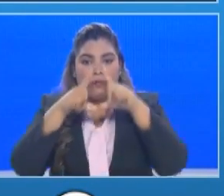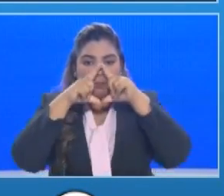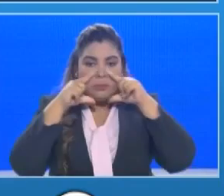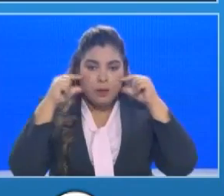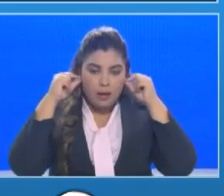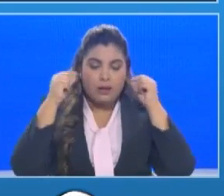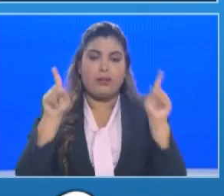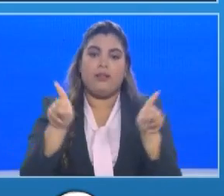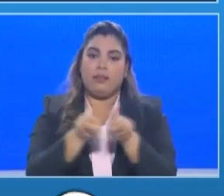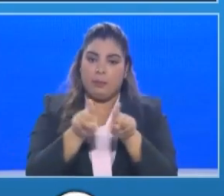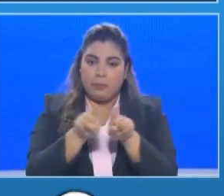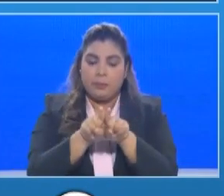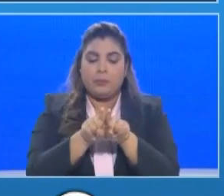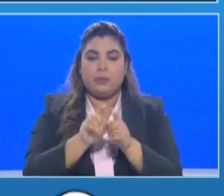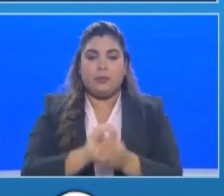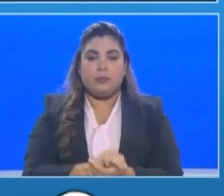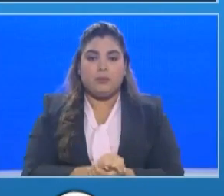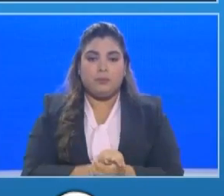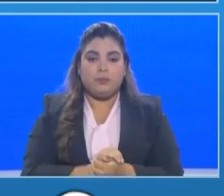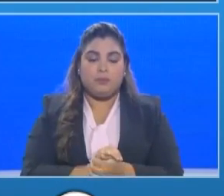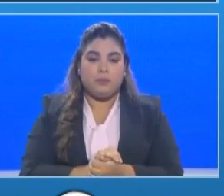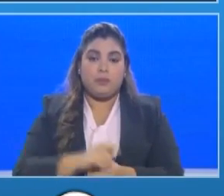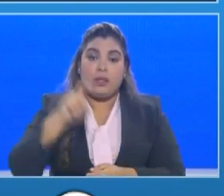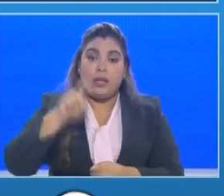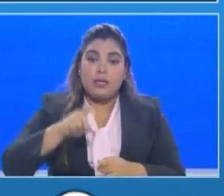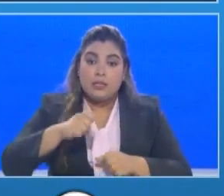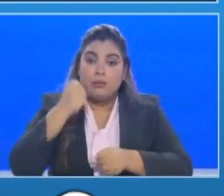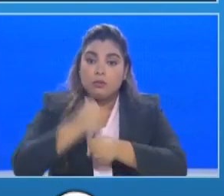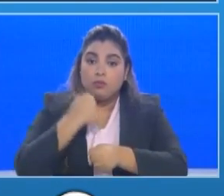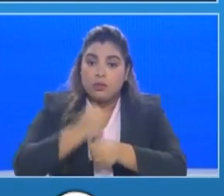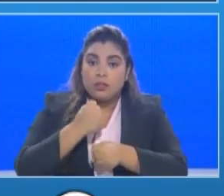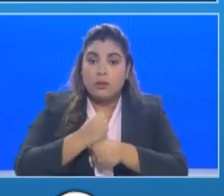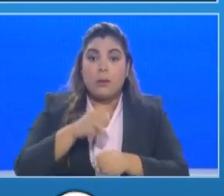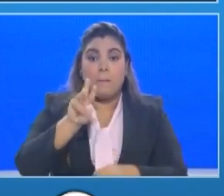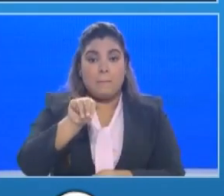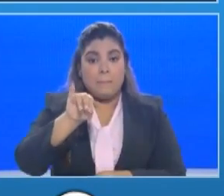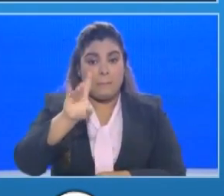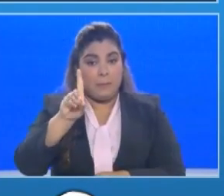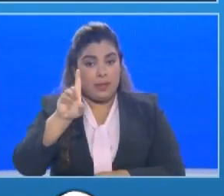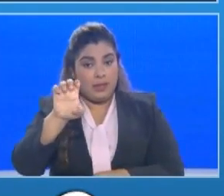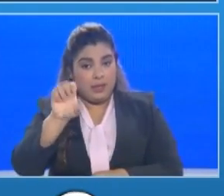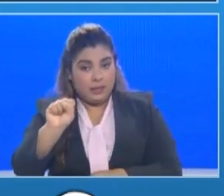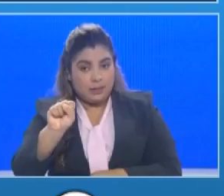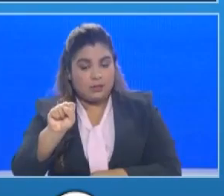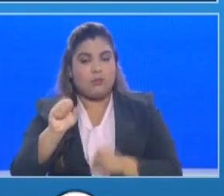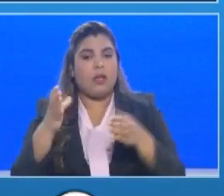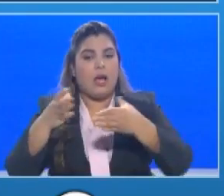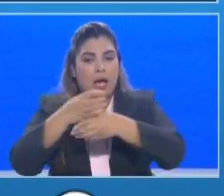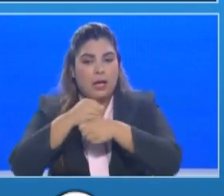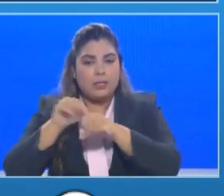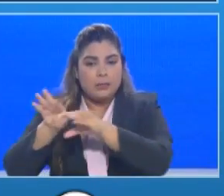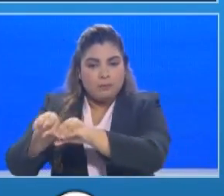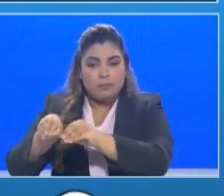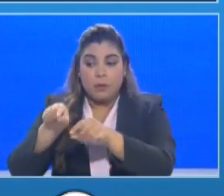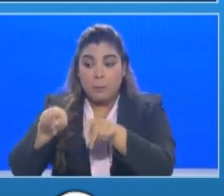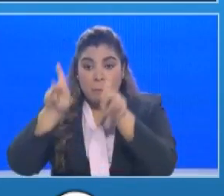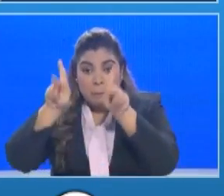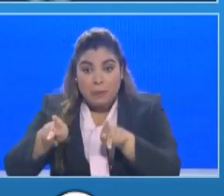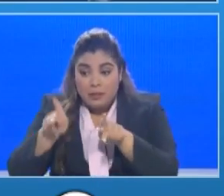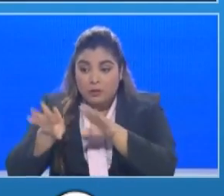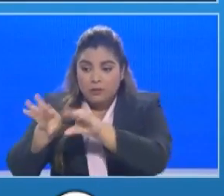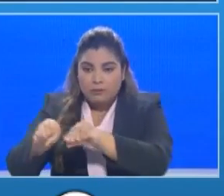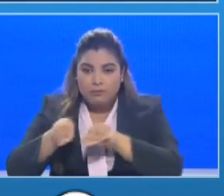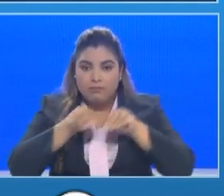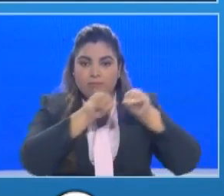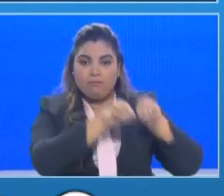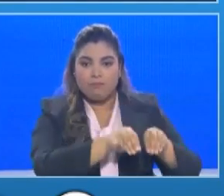también la necesidad de la colaboración que siempre da el MIDE con ellos y reubicar a los afectados que en